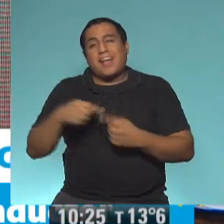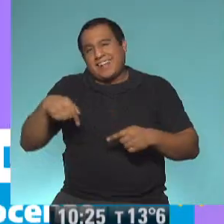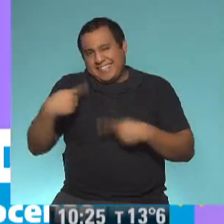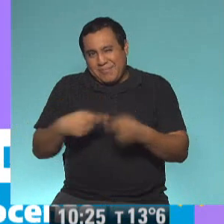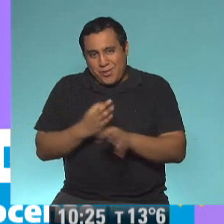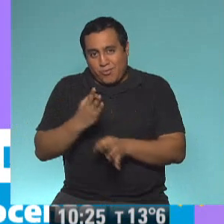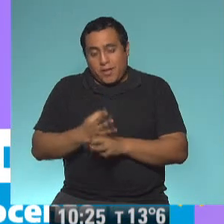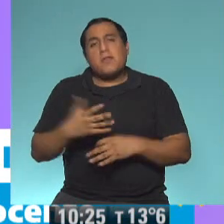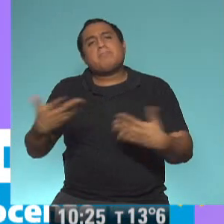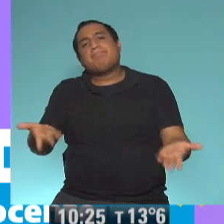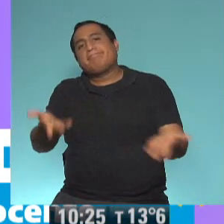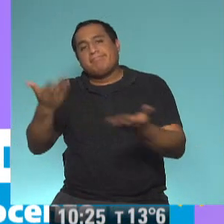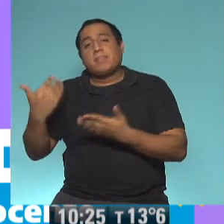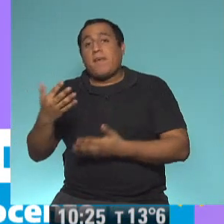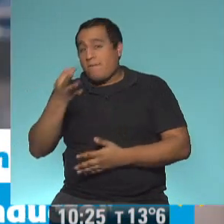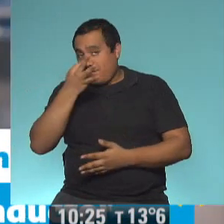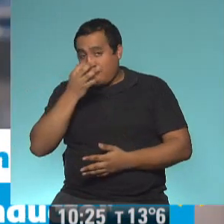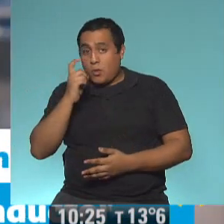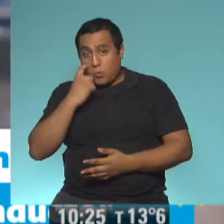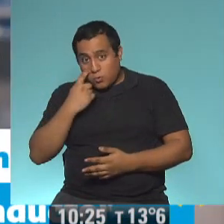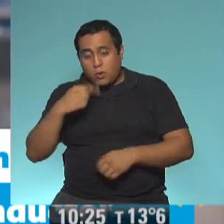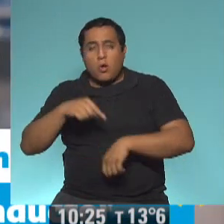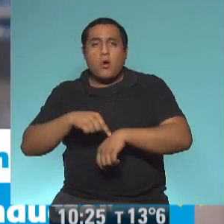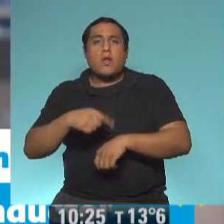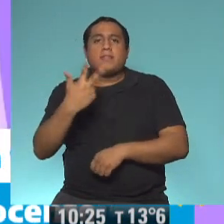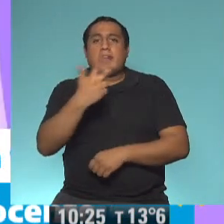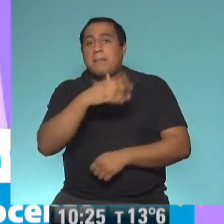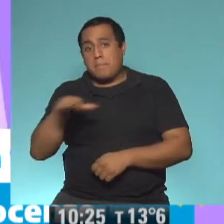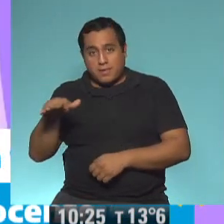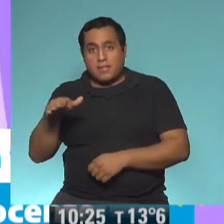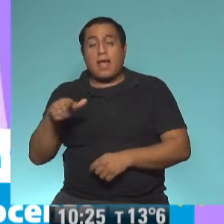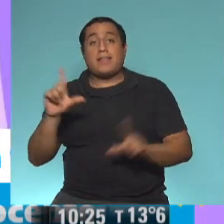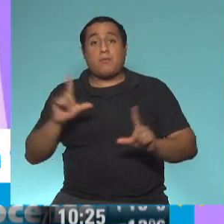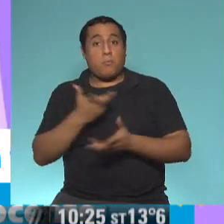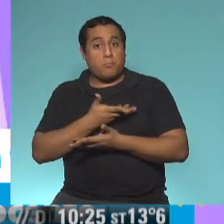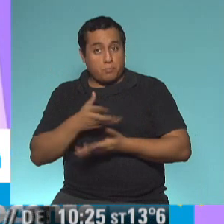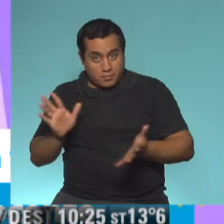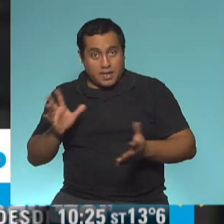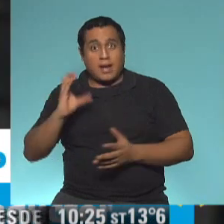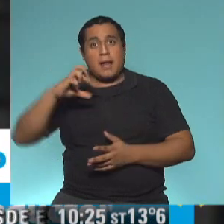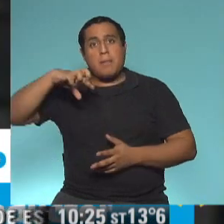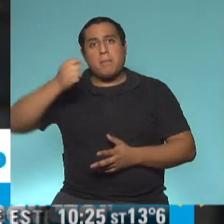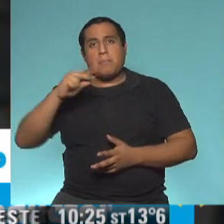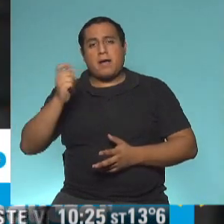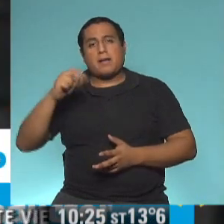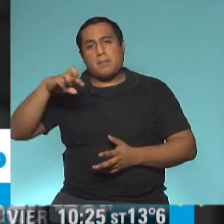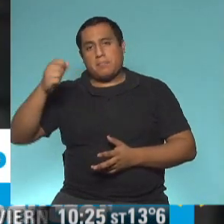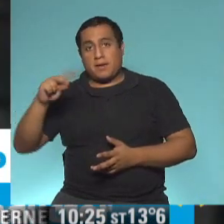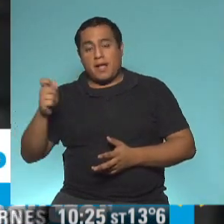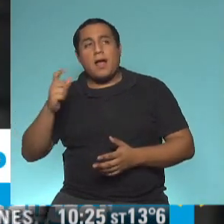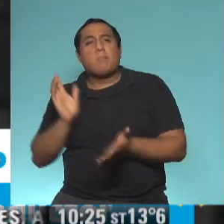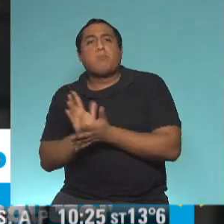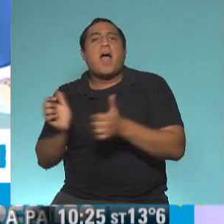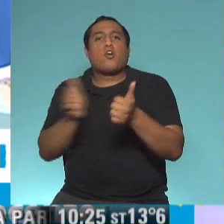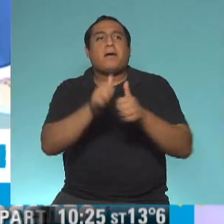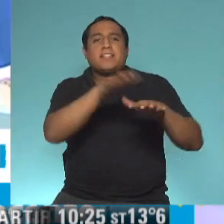Educando. Los invitamos a que el 20 de junio. A las 15, 30 horas. Por la televisión pública y paca paca. Acompañemos a los chicos